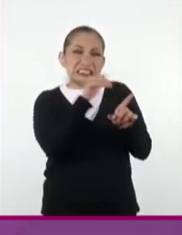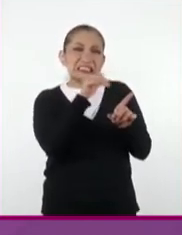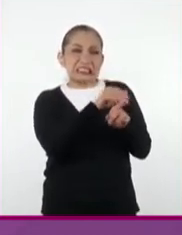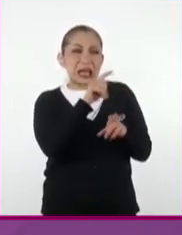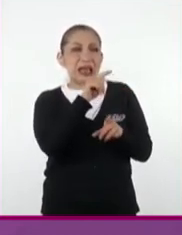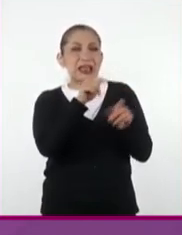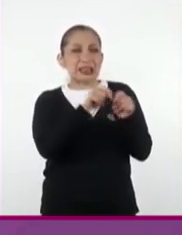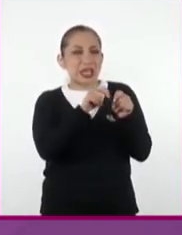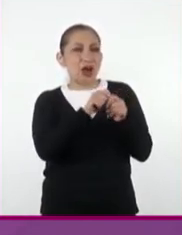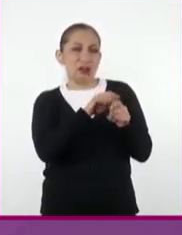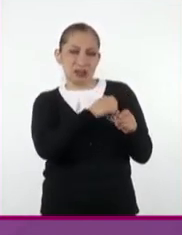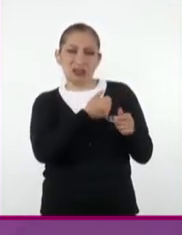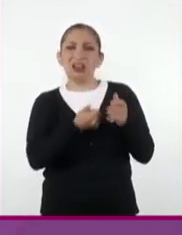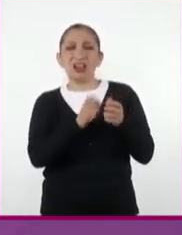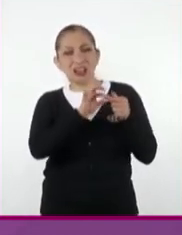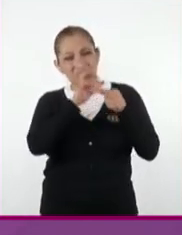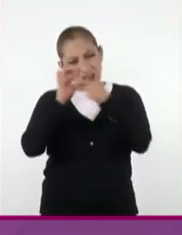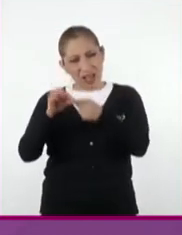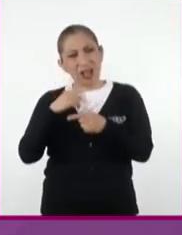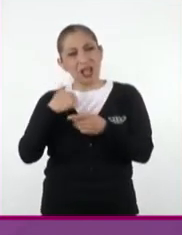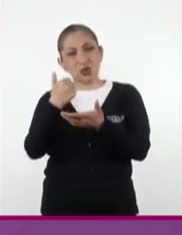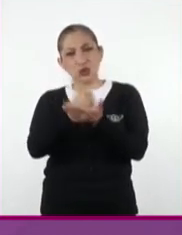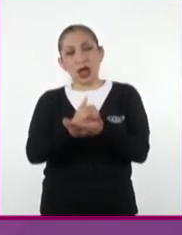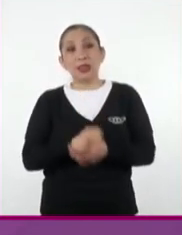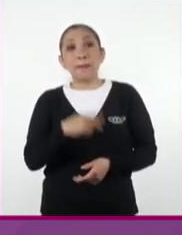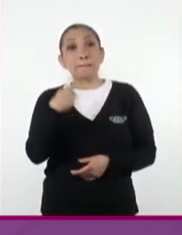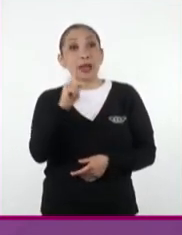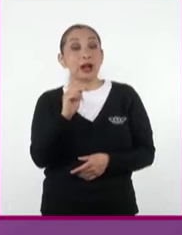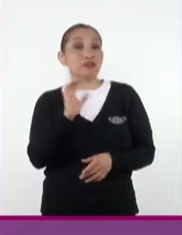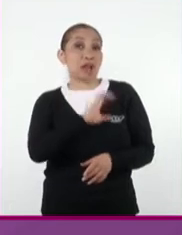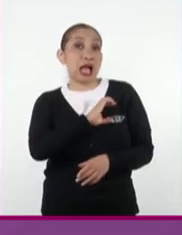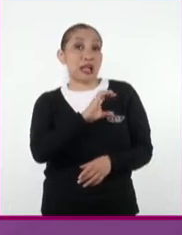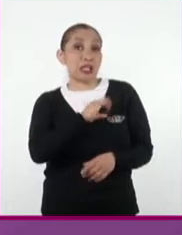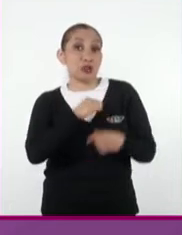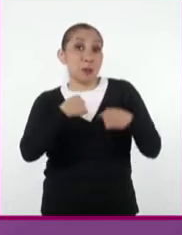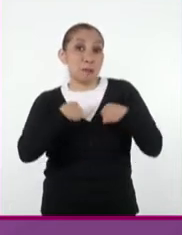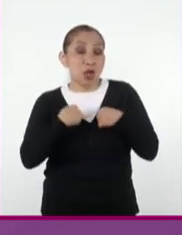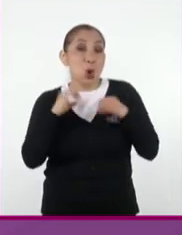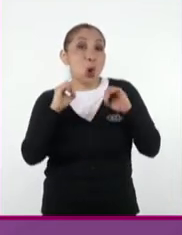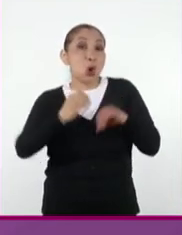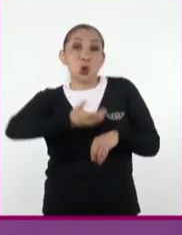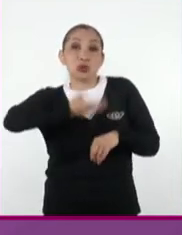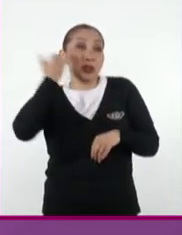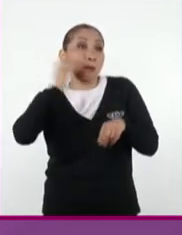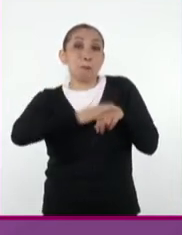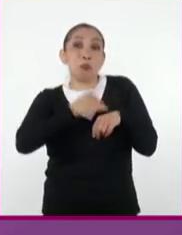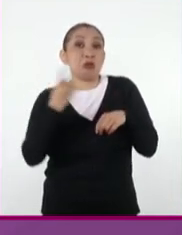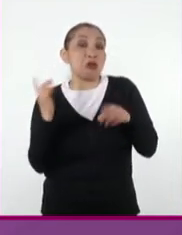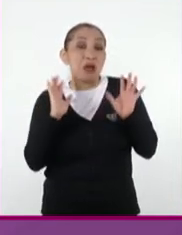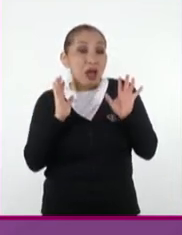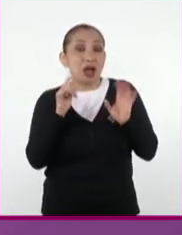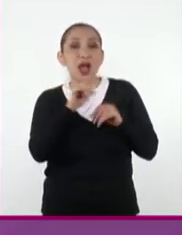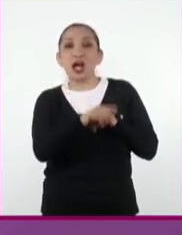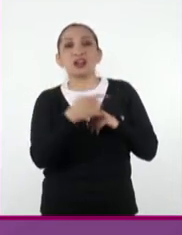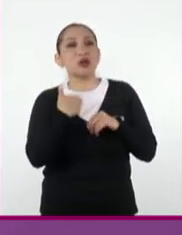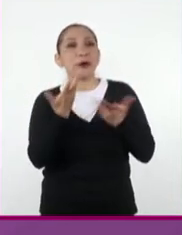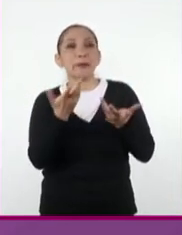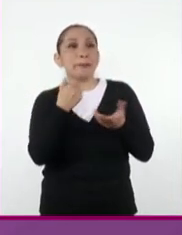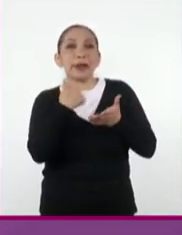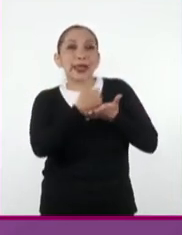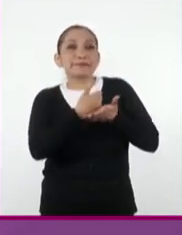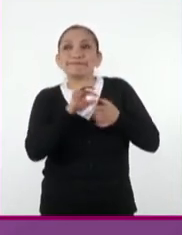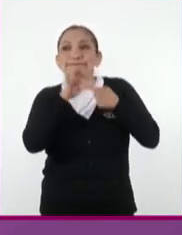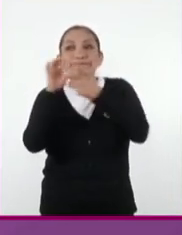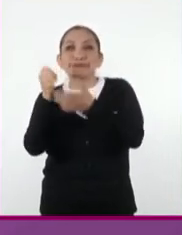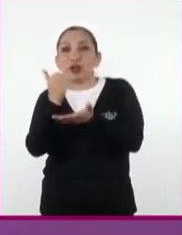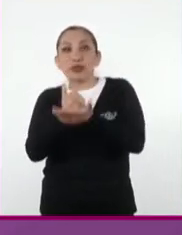tío para que me llevara a la capital, pero sea por el cariño que me tenía o por cualquier otro motivo, no se resolvía,